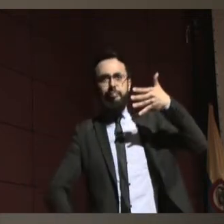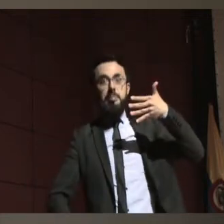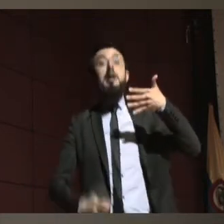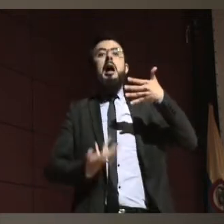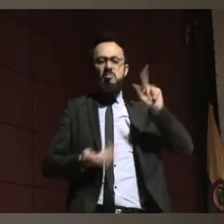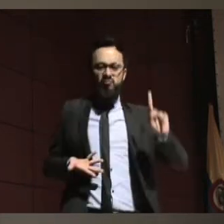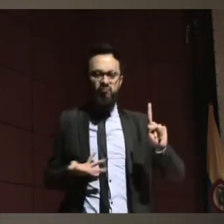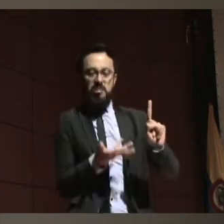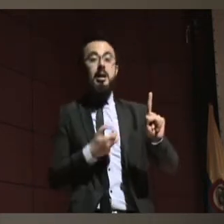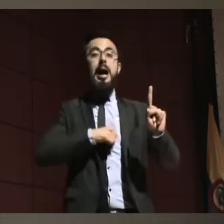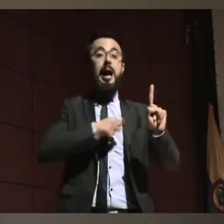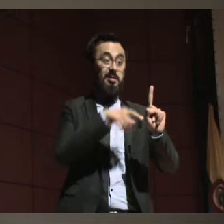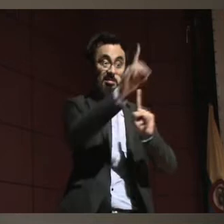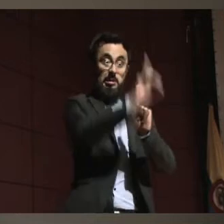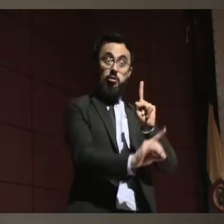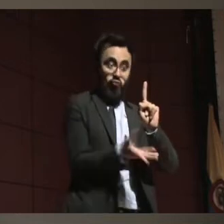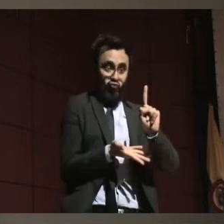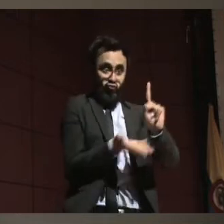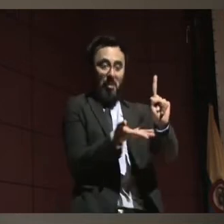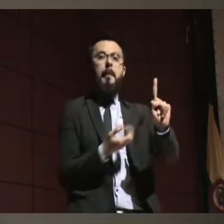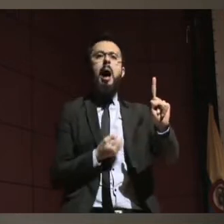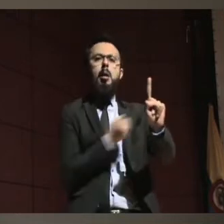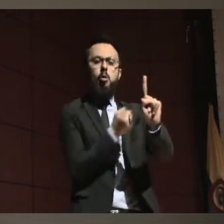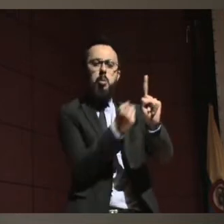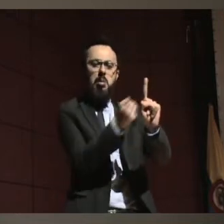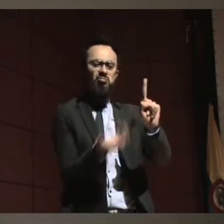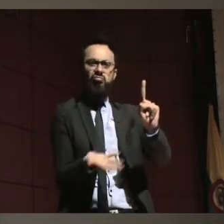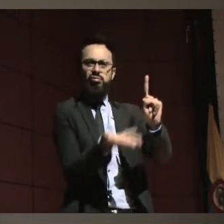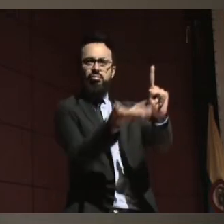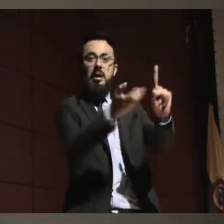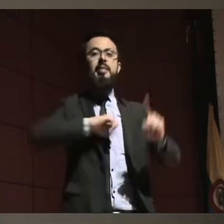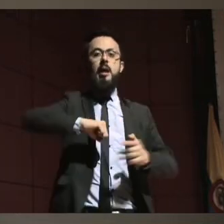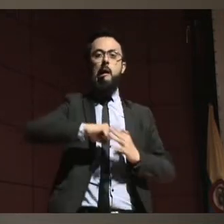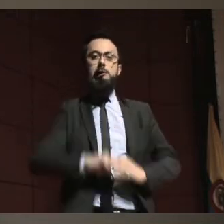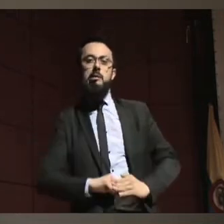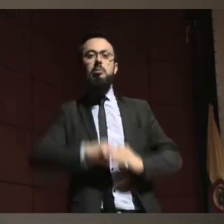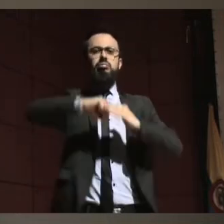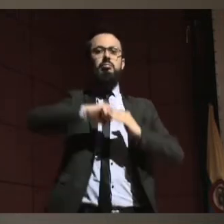demos la oportunidad de que todos los derechos puedan ser ejercidos.